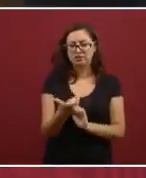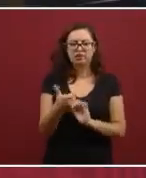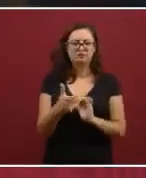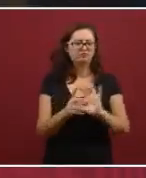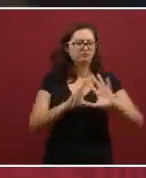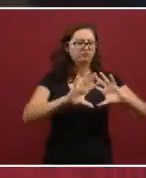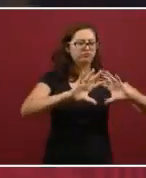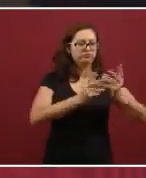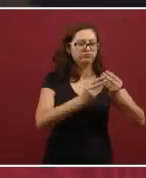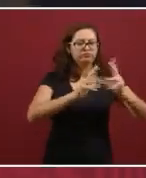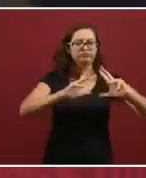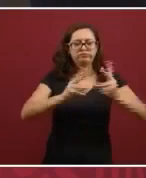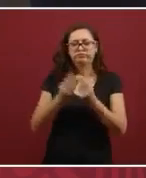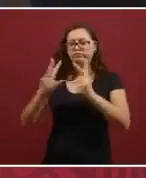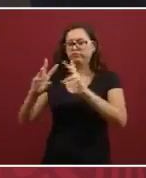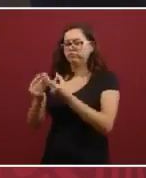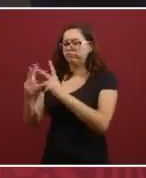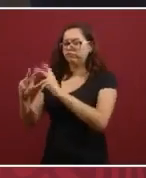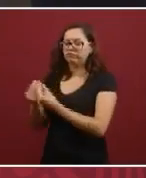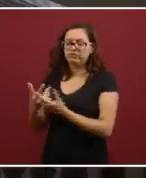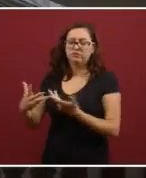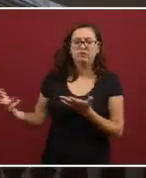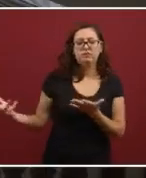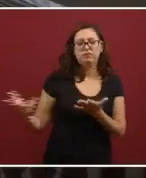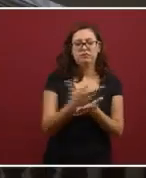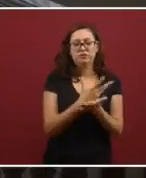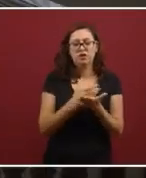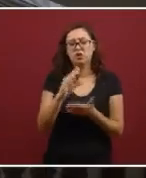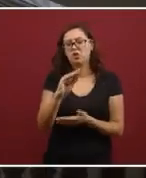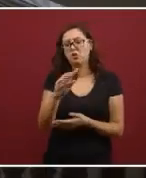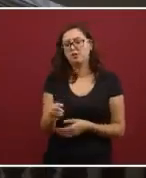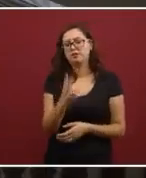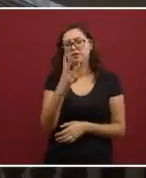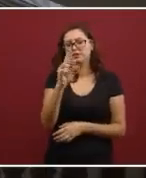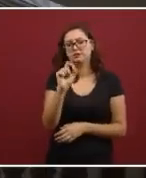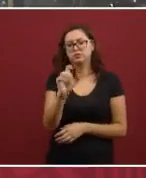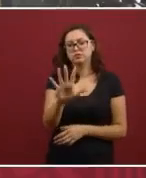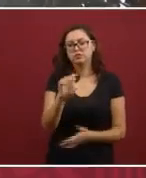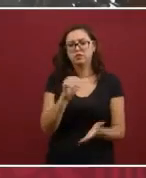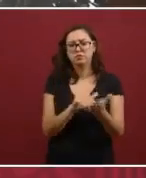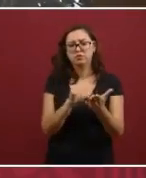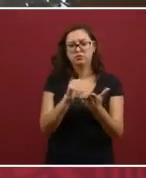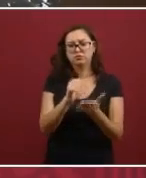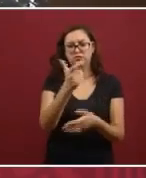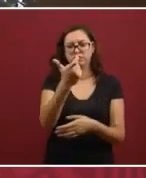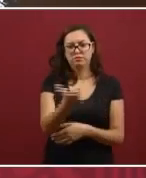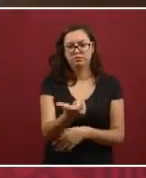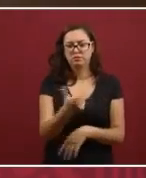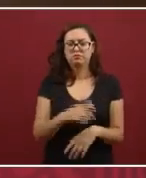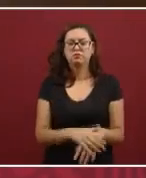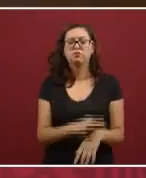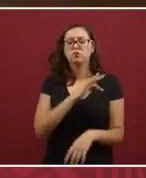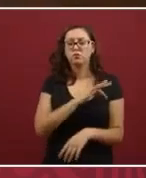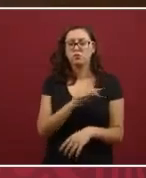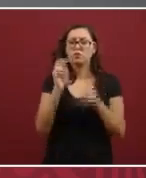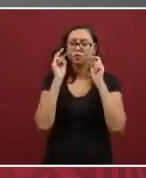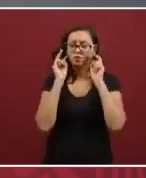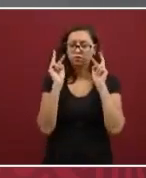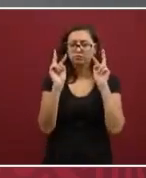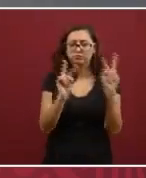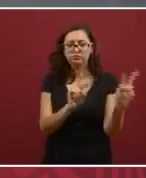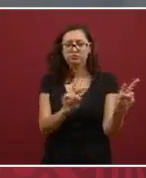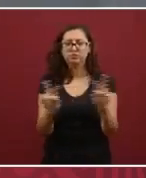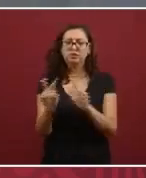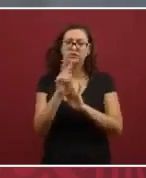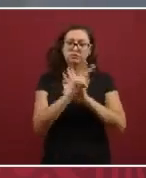por este primer bloque que esperamos recaudar son 93.5 millones de pesos. Ahí pueden ver parte del